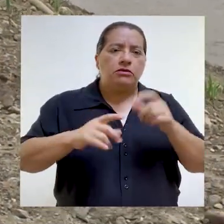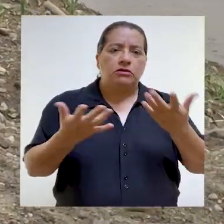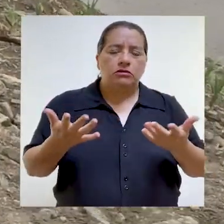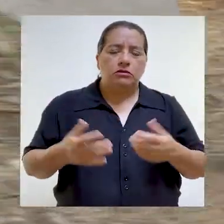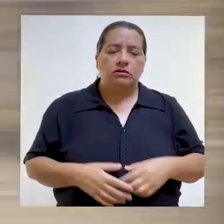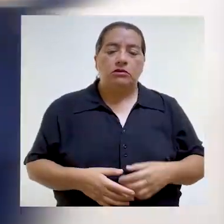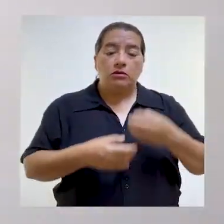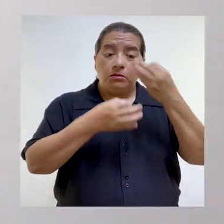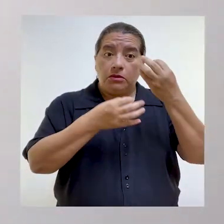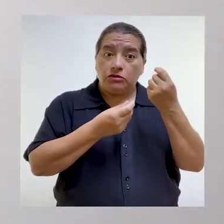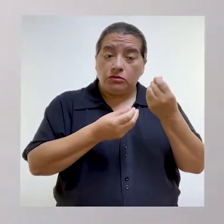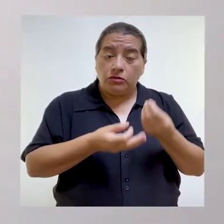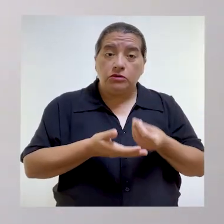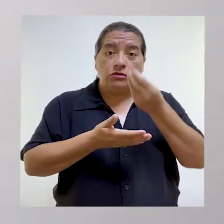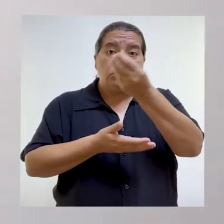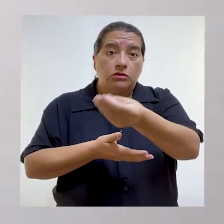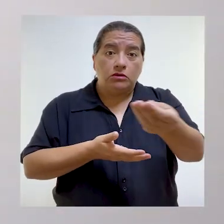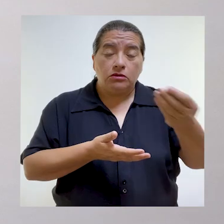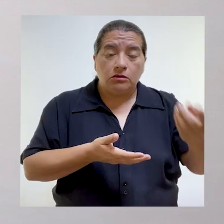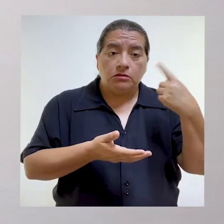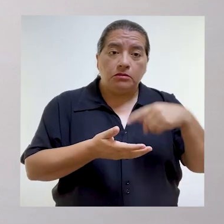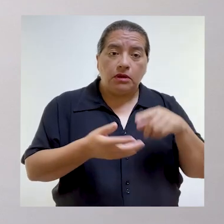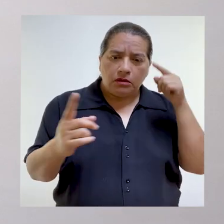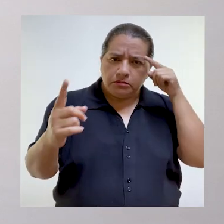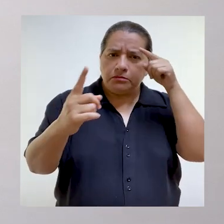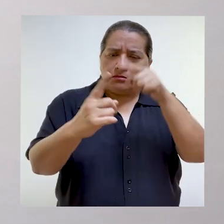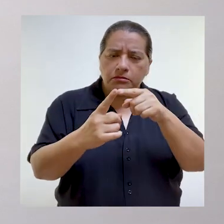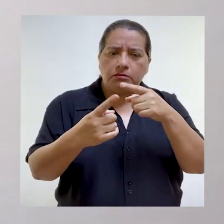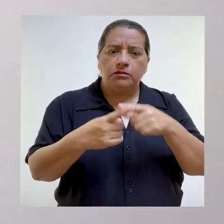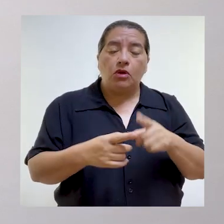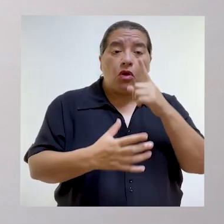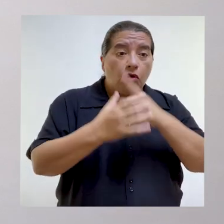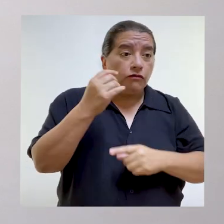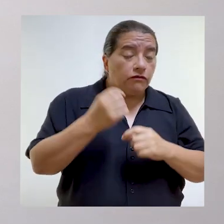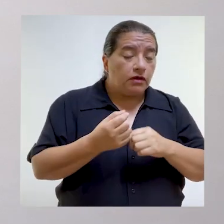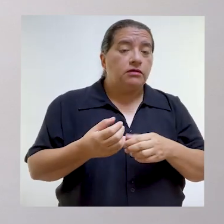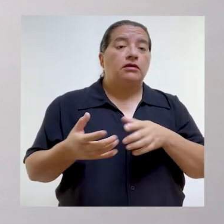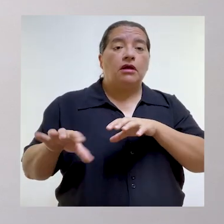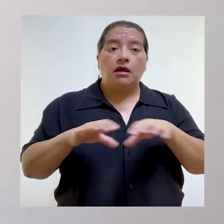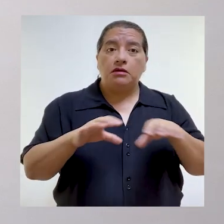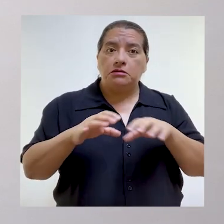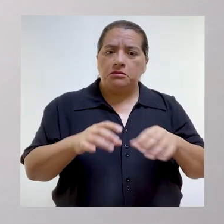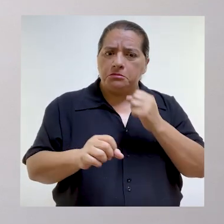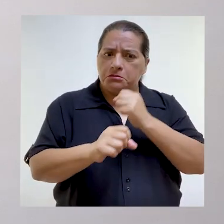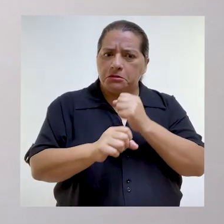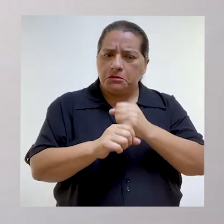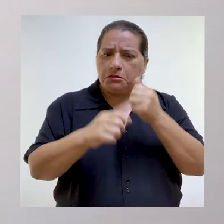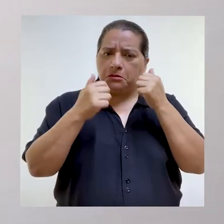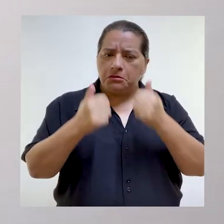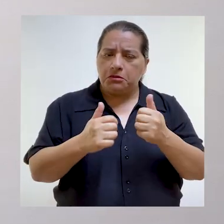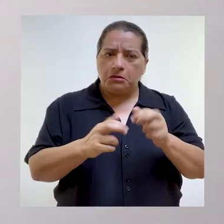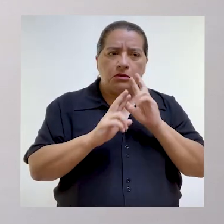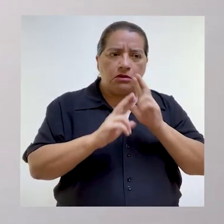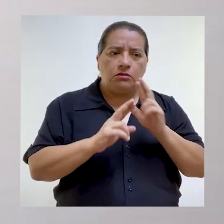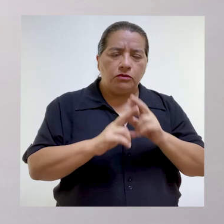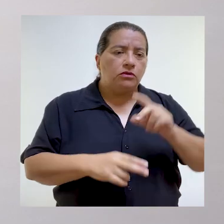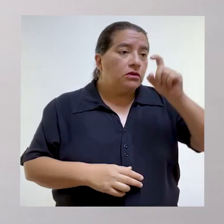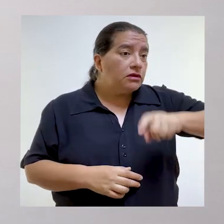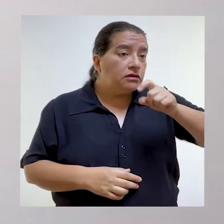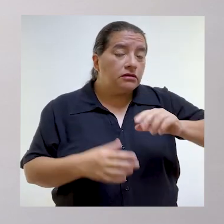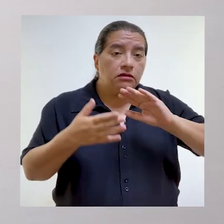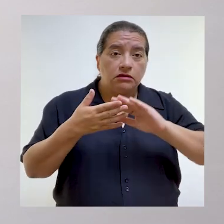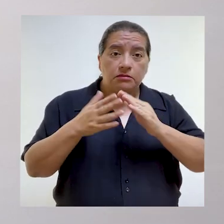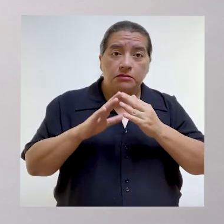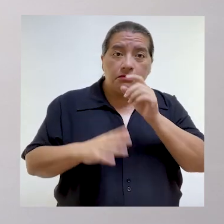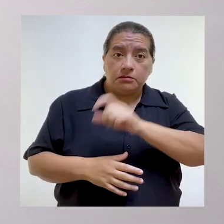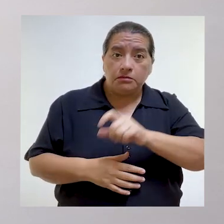ciudadanía. Los presupuestos se autorizan para fines específicos, en la confianza que las entidades y los gestores públicos garantizarán que las cosas funcionen de manera efectiva y